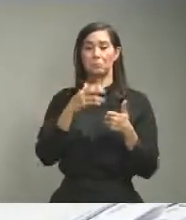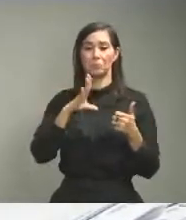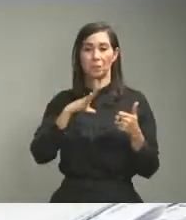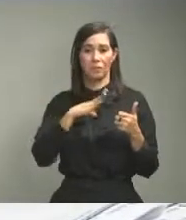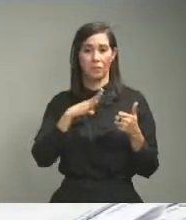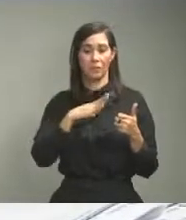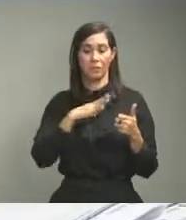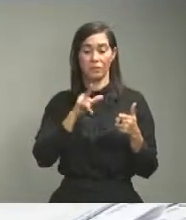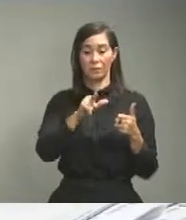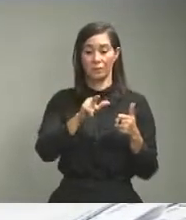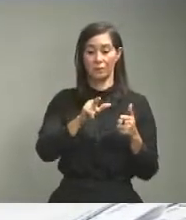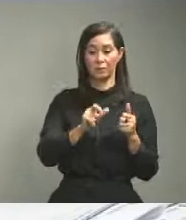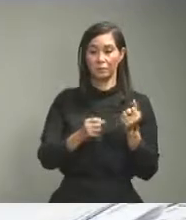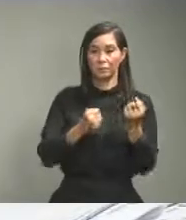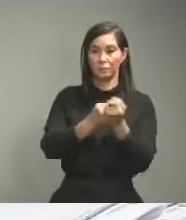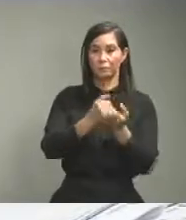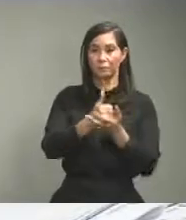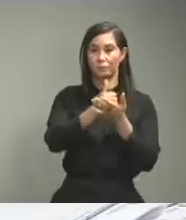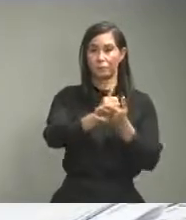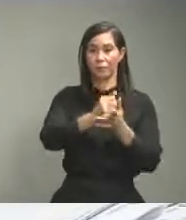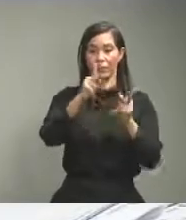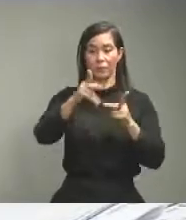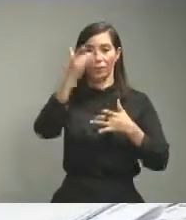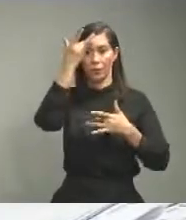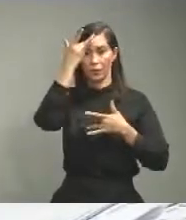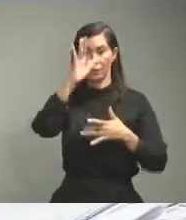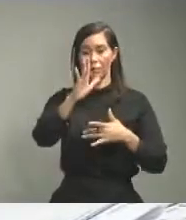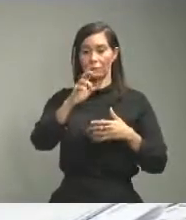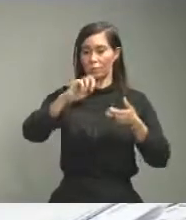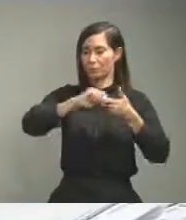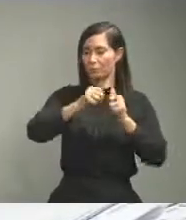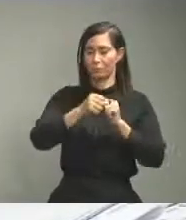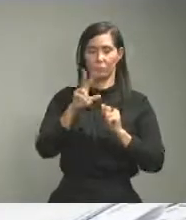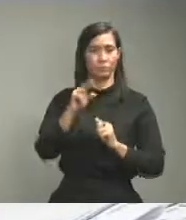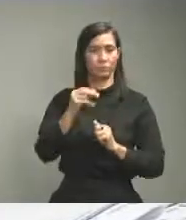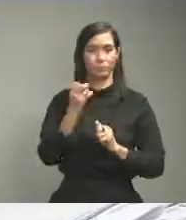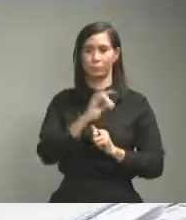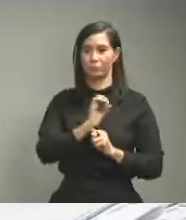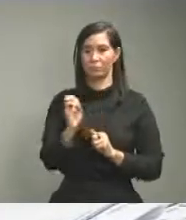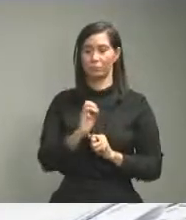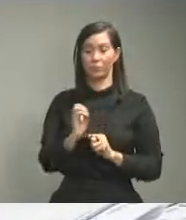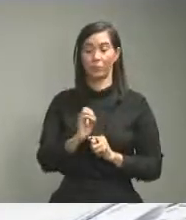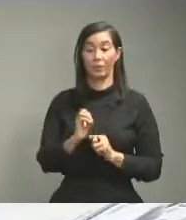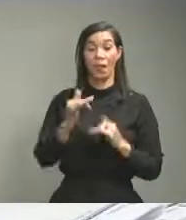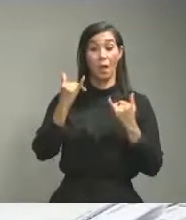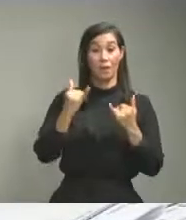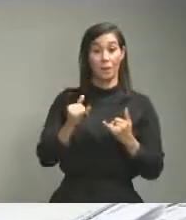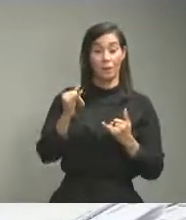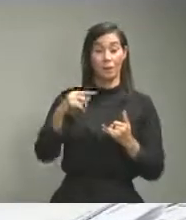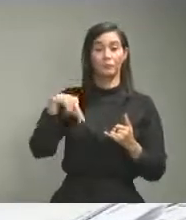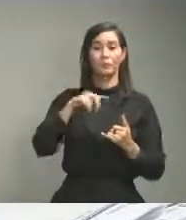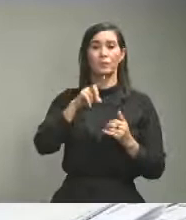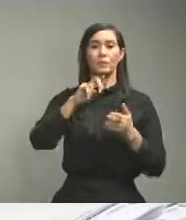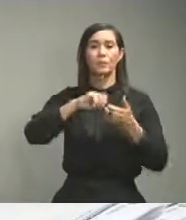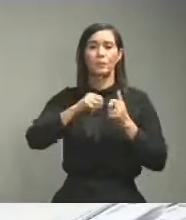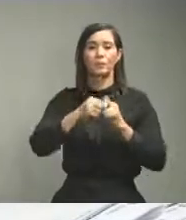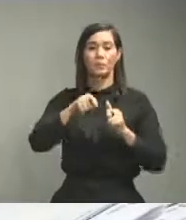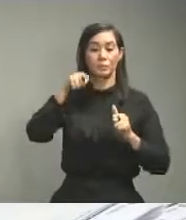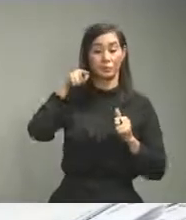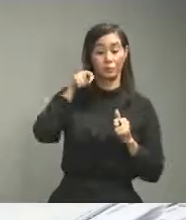a la demanda que tenemos por tanto no es un problema en este momento nuestro problema es que esas